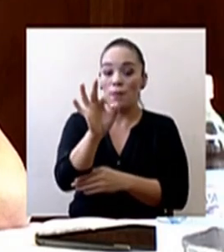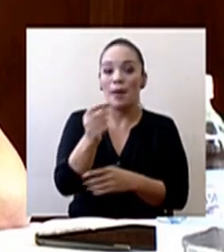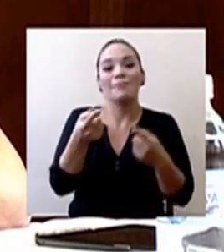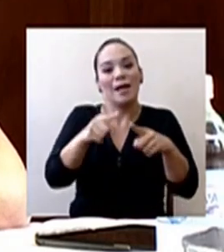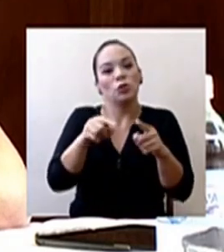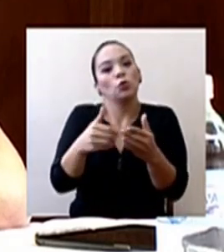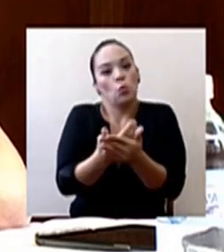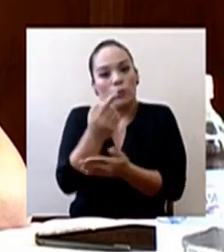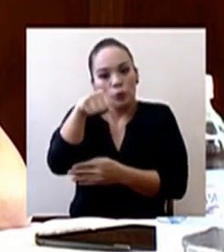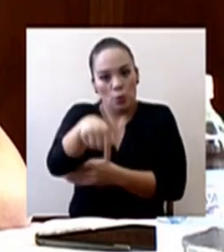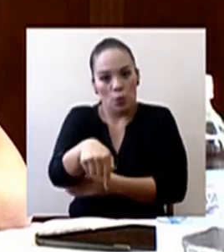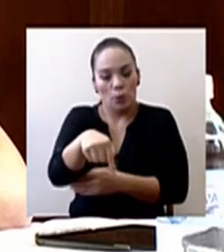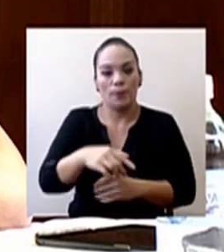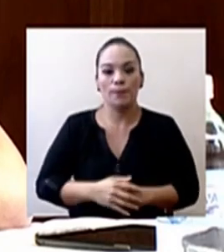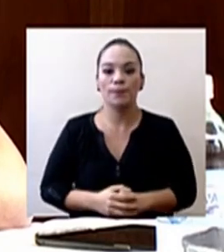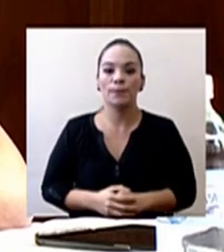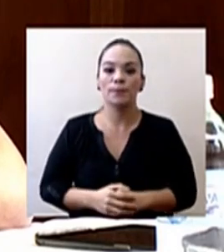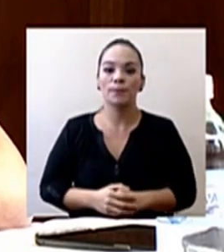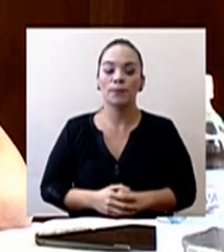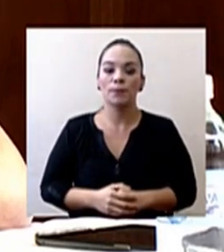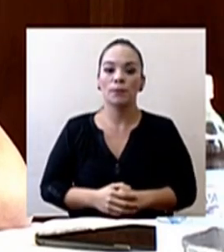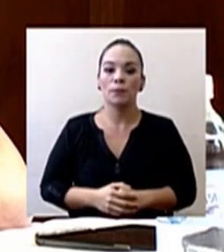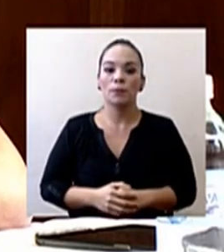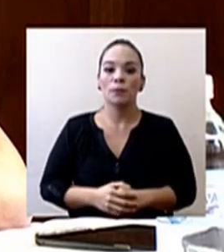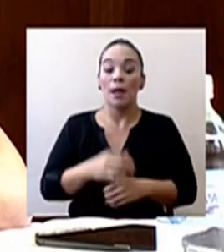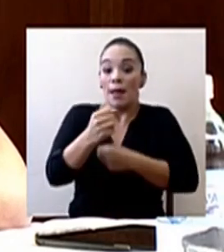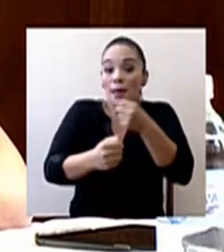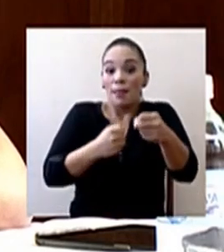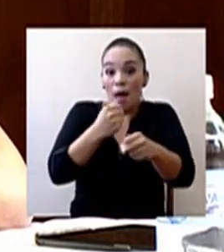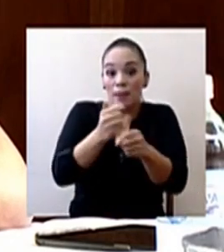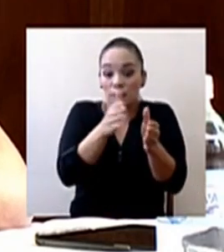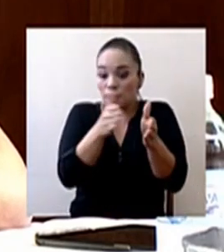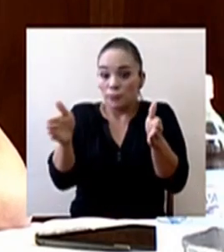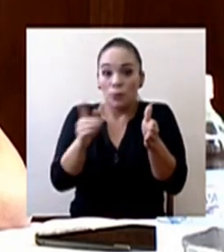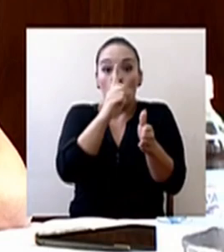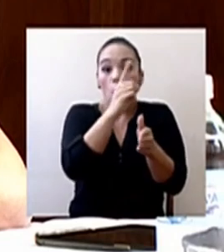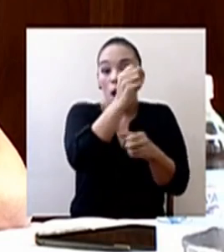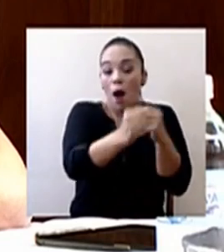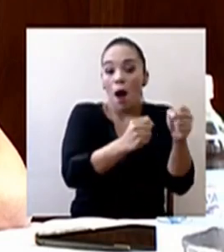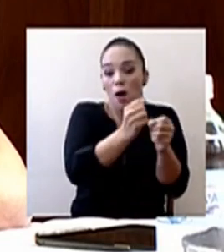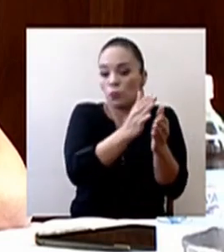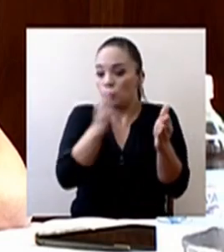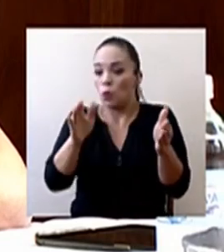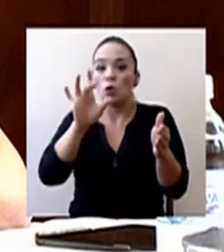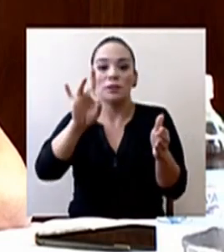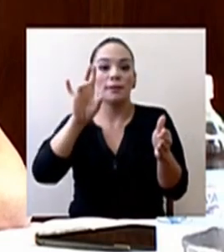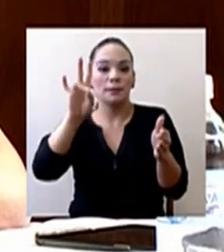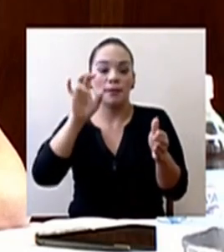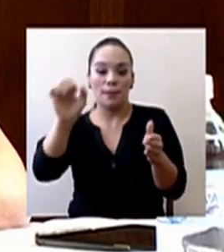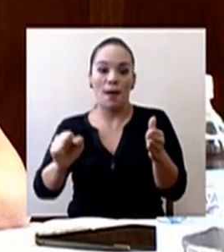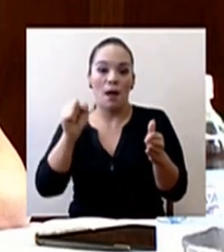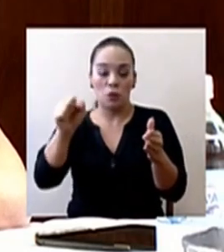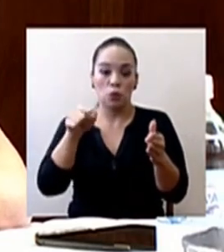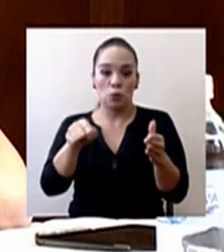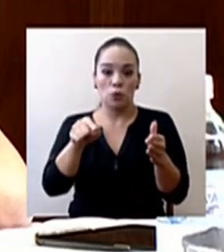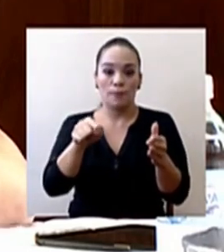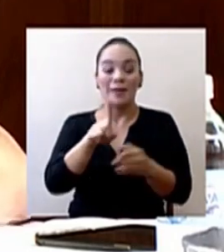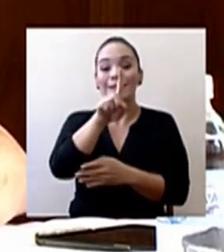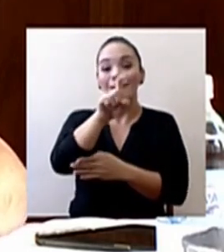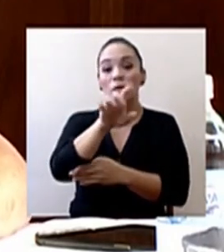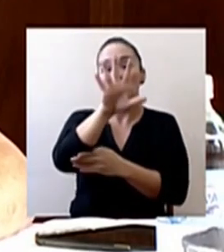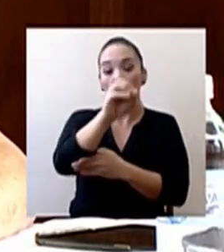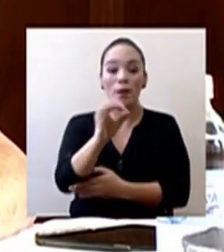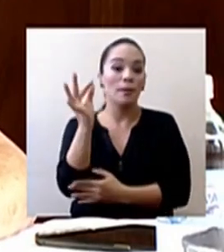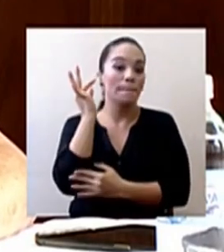el día de hoy. El rango de edad es entre un año y 87 años. Se trata de 150